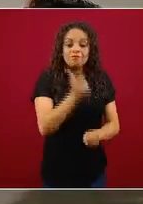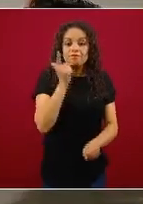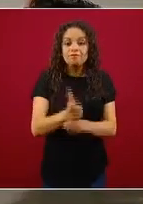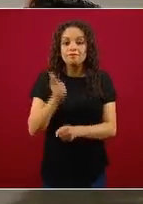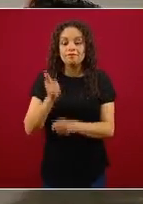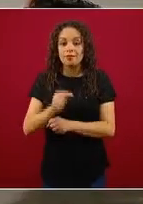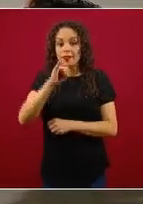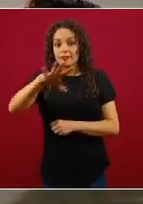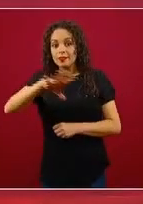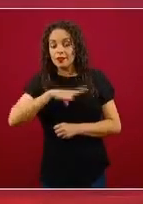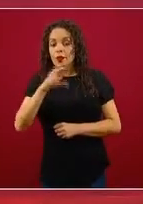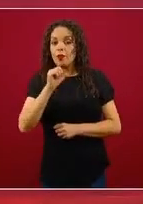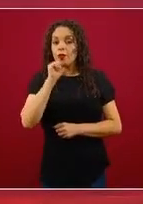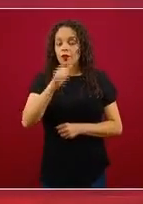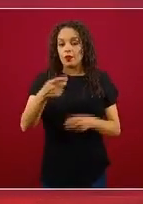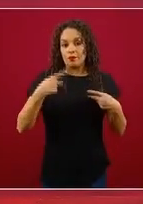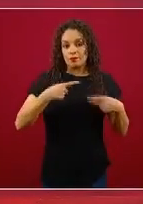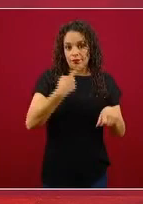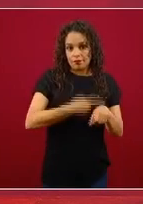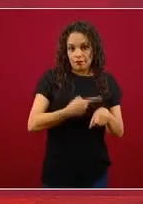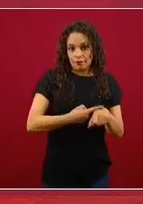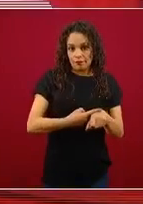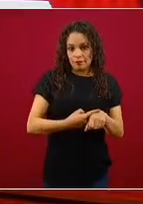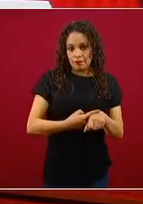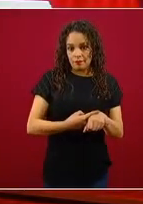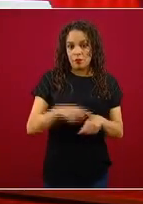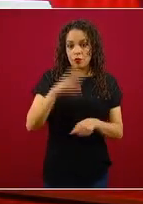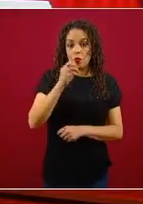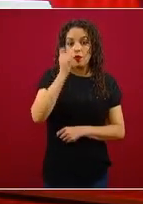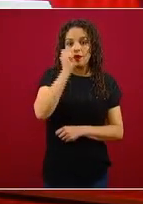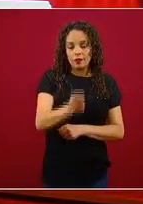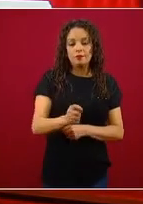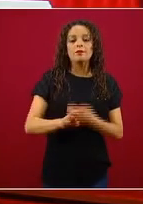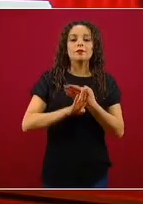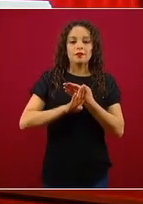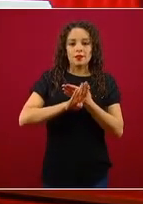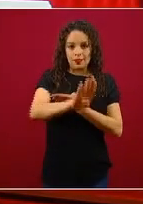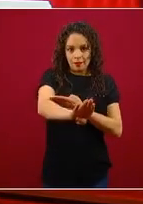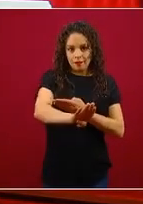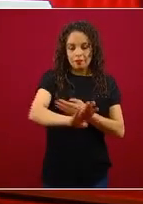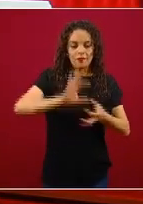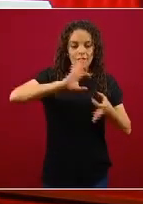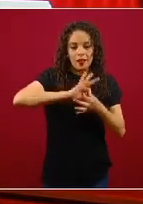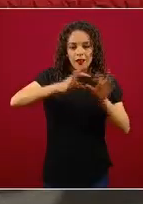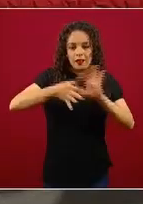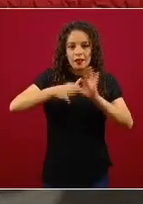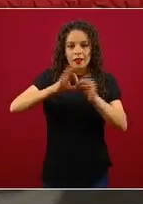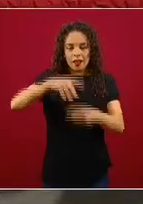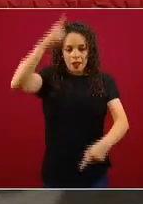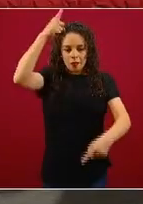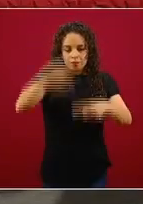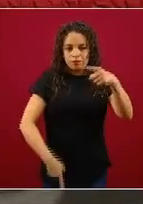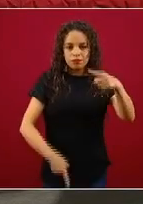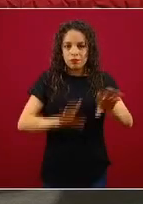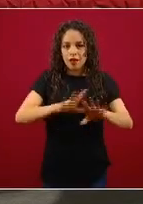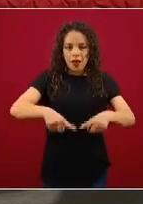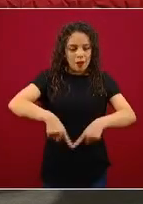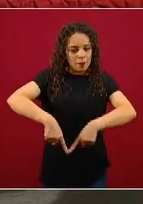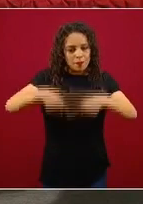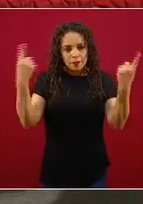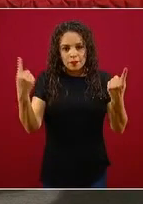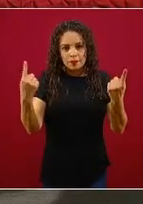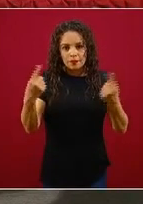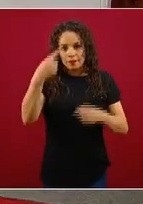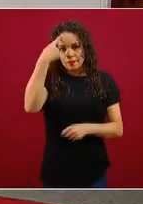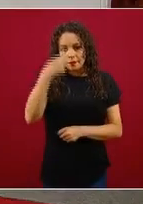inhibir o suspender las cadenas de transmisión. Eso es lo relevante, esa es la decisión que deriva.